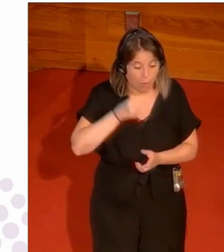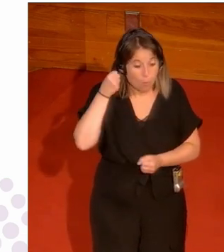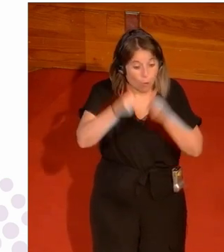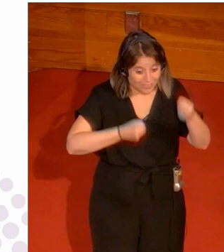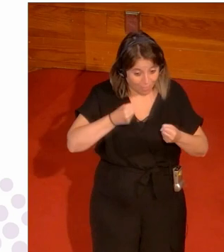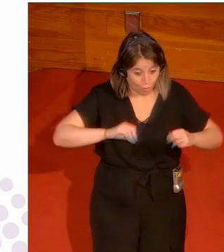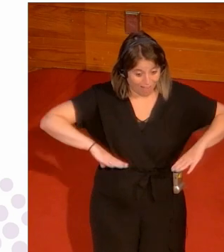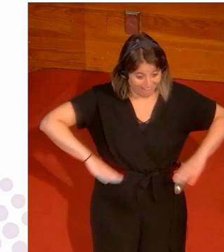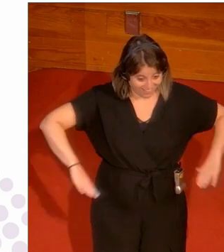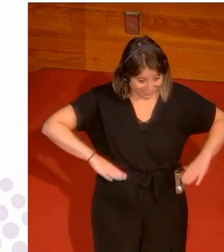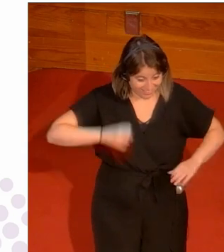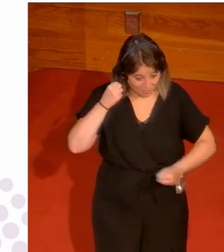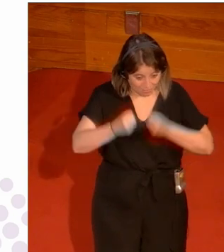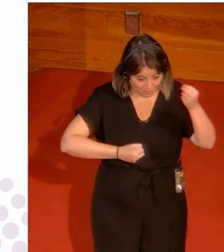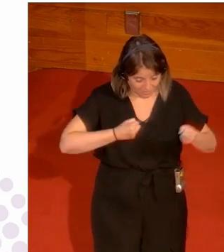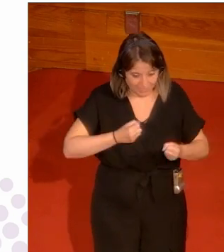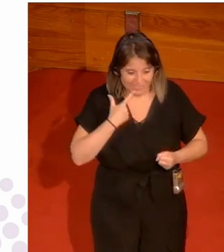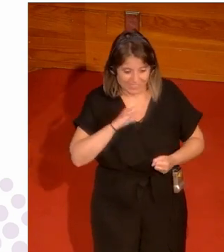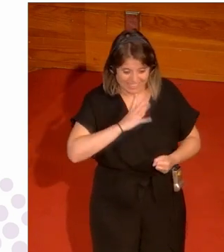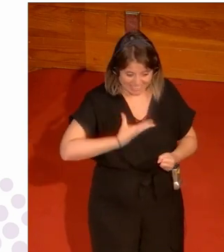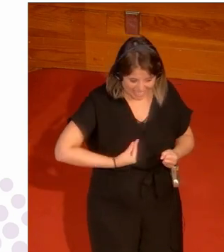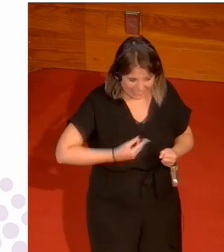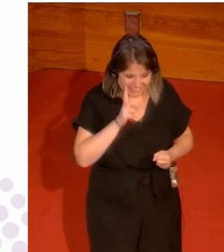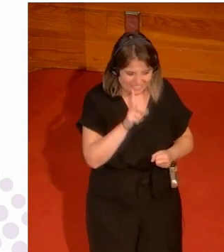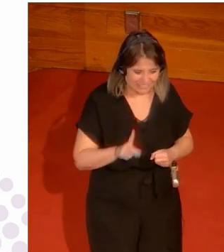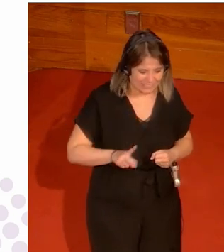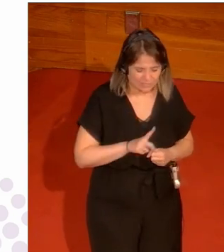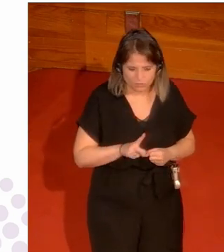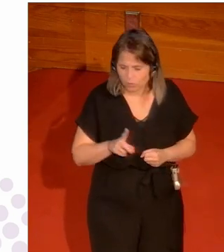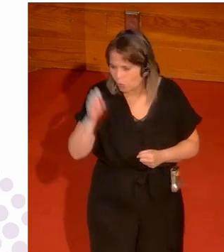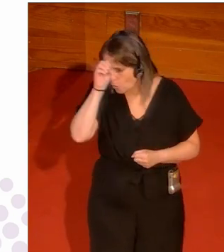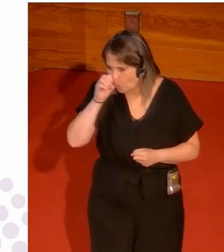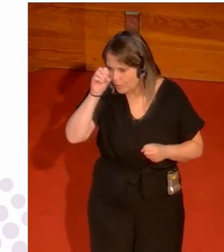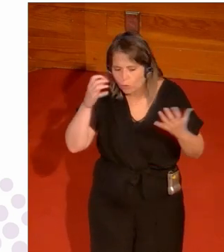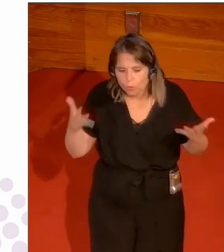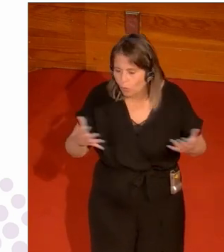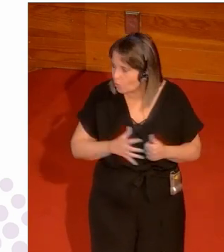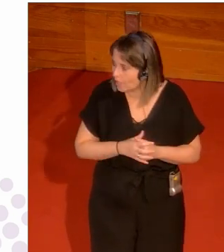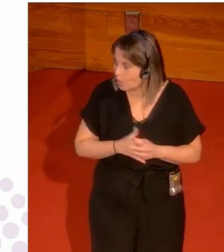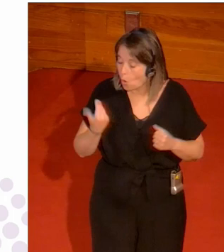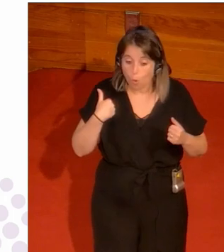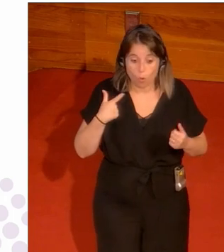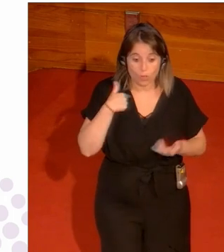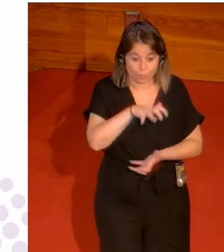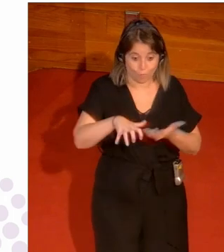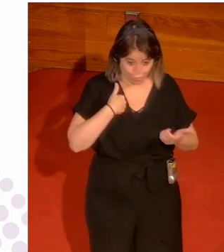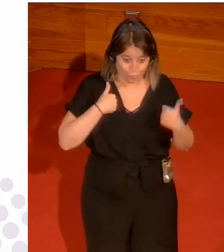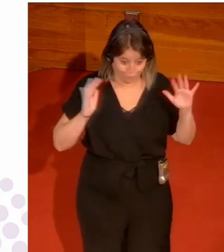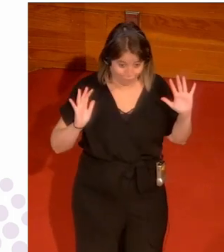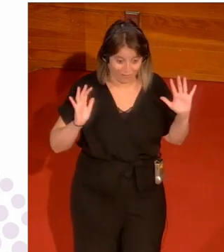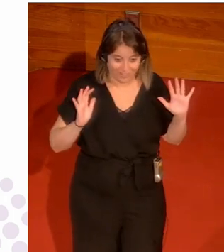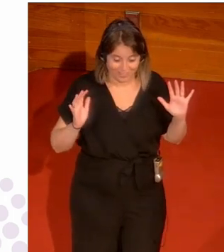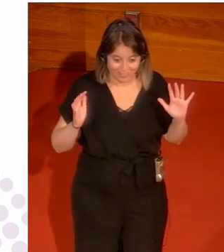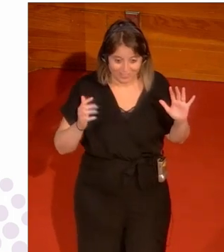argelina que si era transgénero que si no cuál es tu opinión porque uy me he metido en un lío tremendo en esa porque